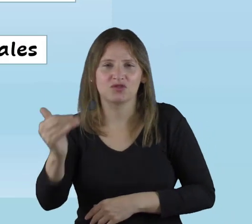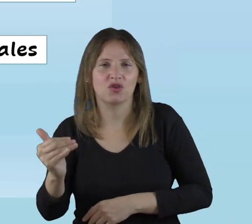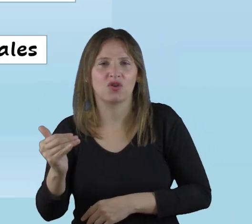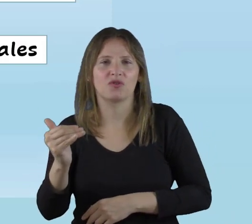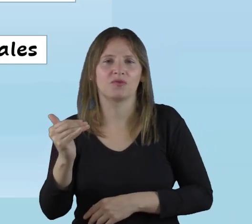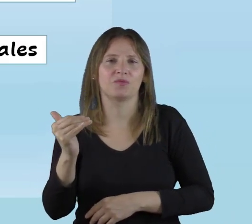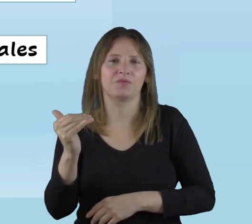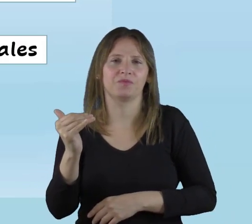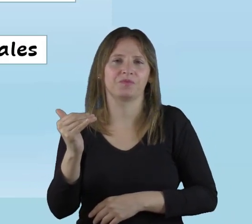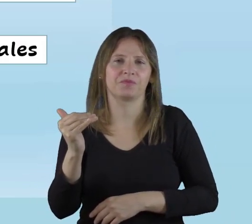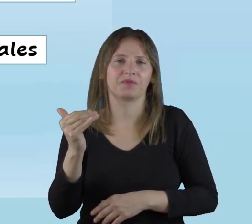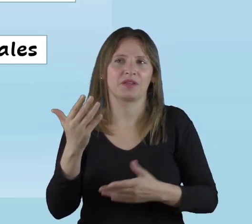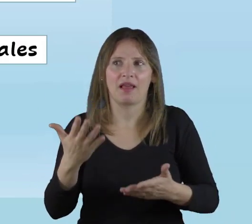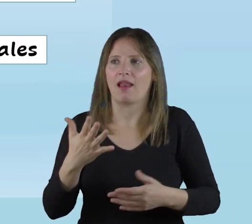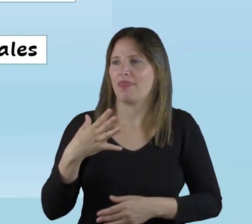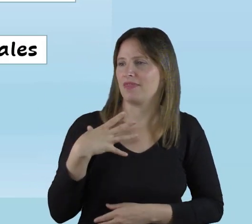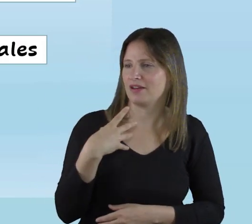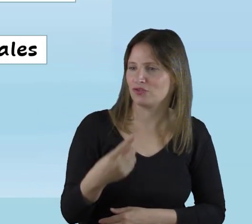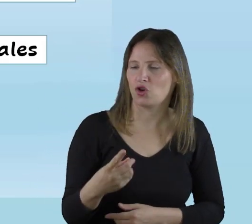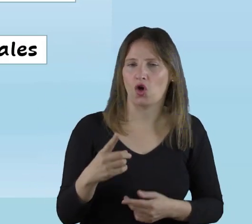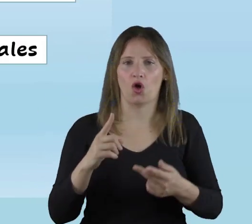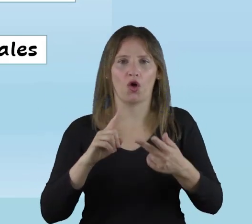que tener el docente